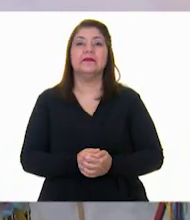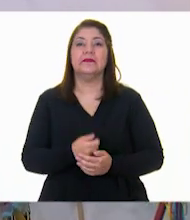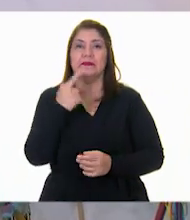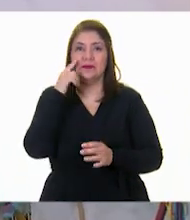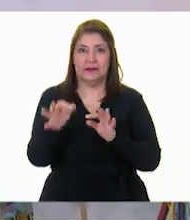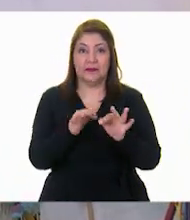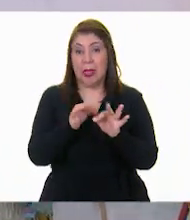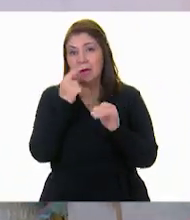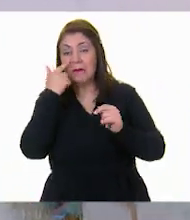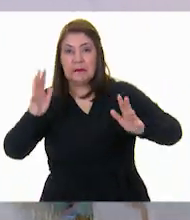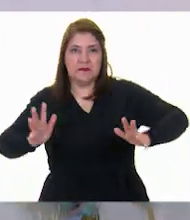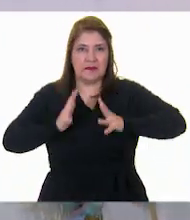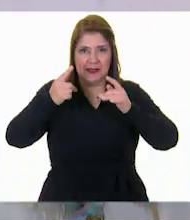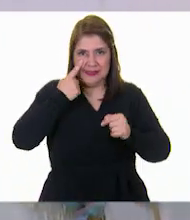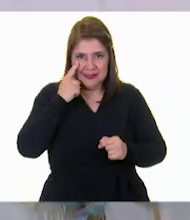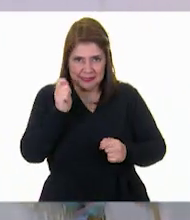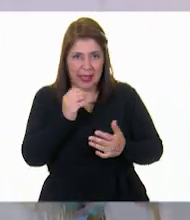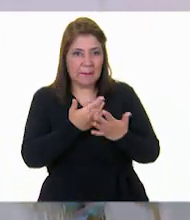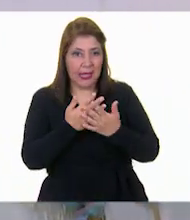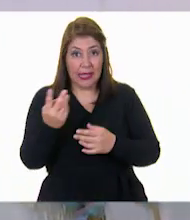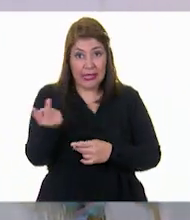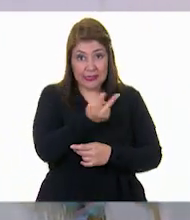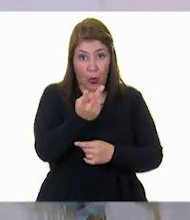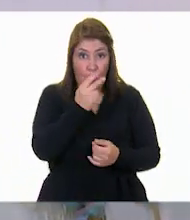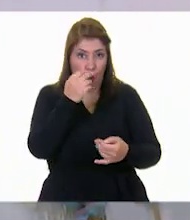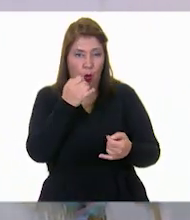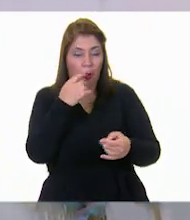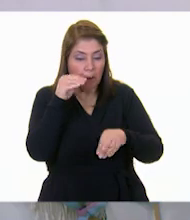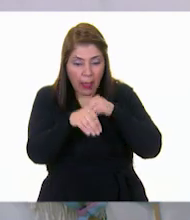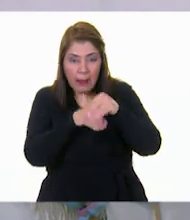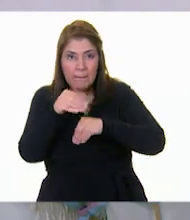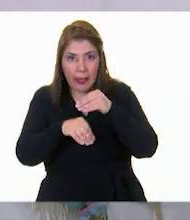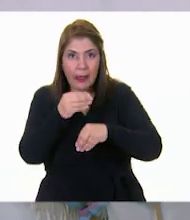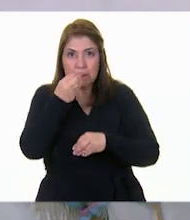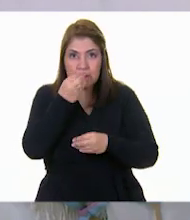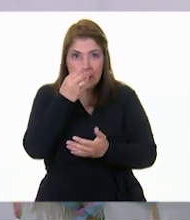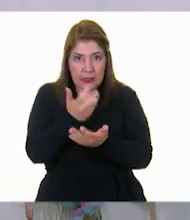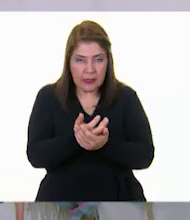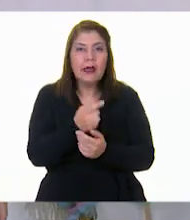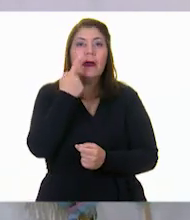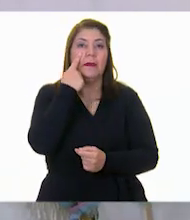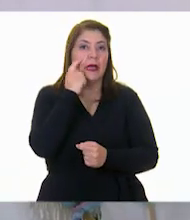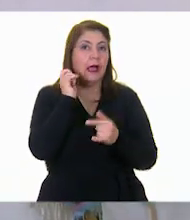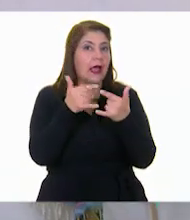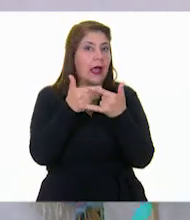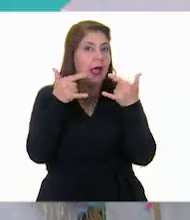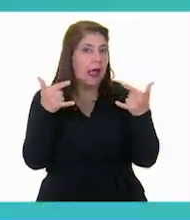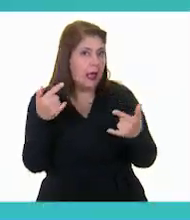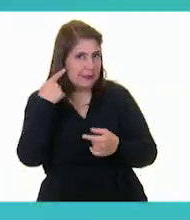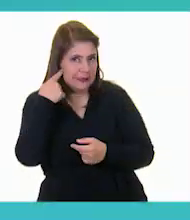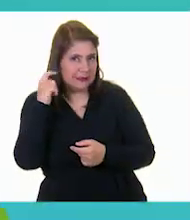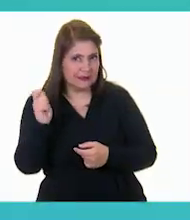puede haber sorpresas. Así que mientras ellas preparan su refrigerio, vamos a escuchar el cuento de Maní.